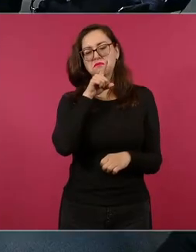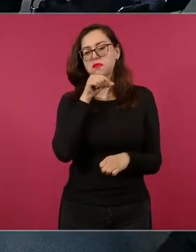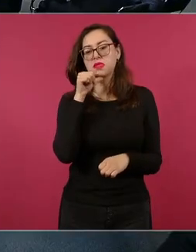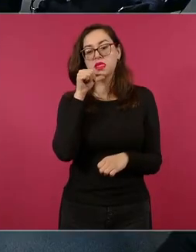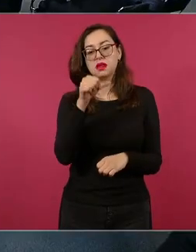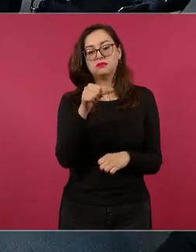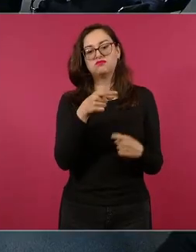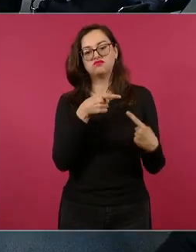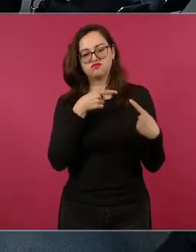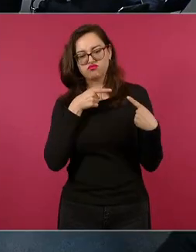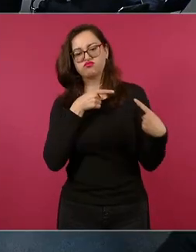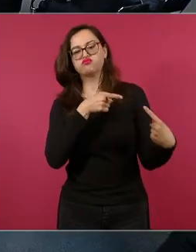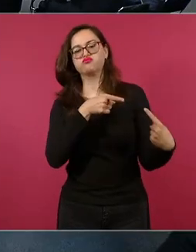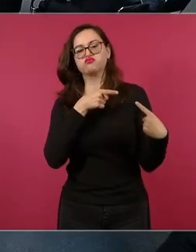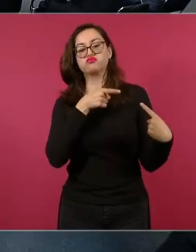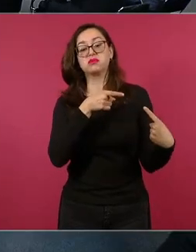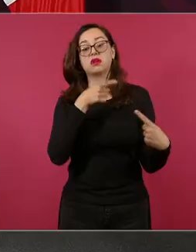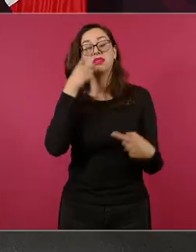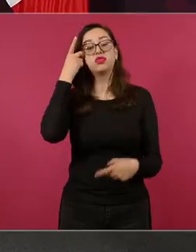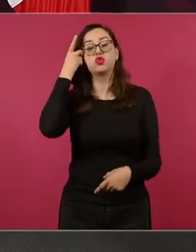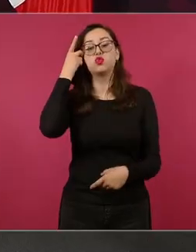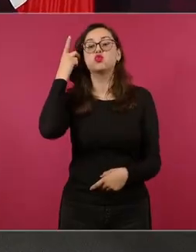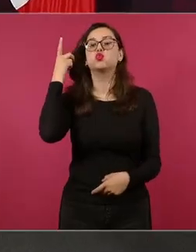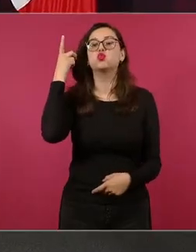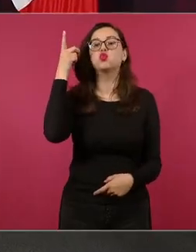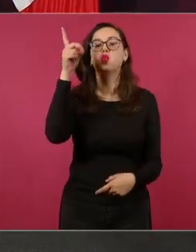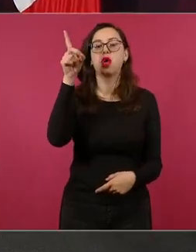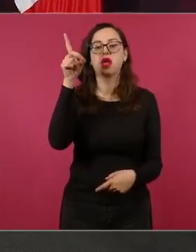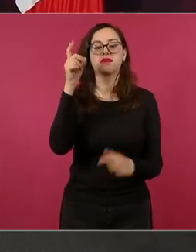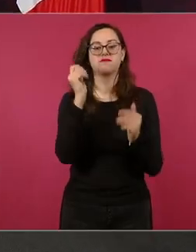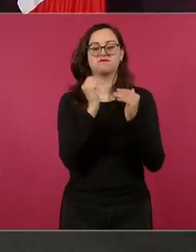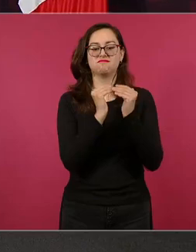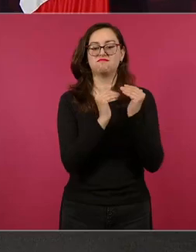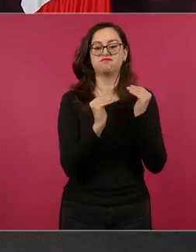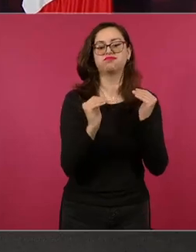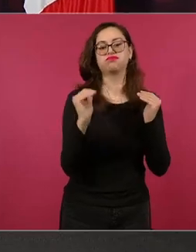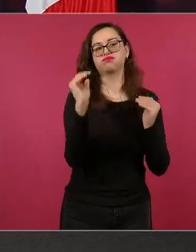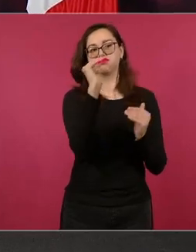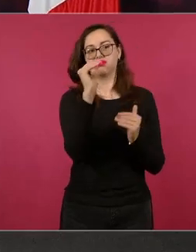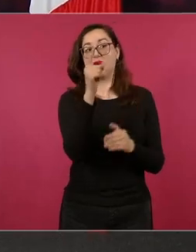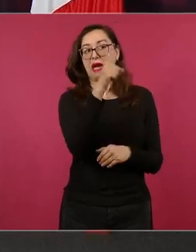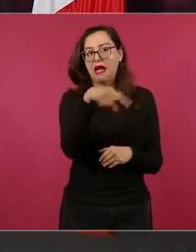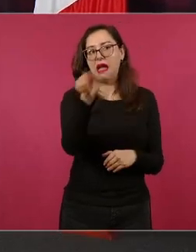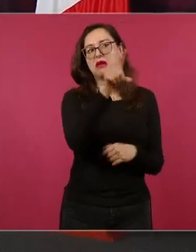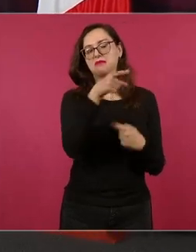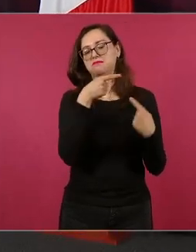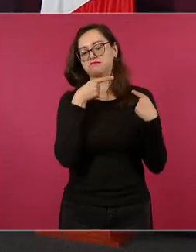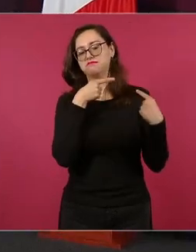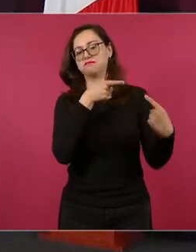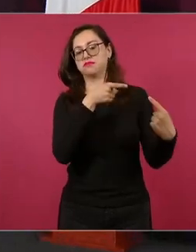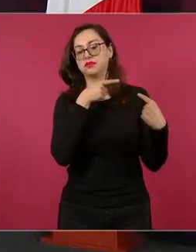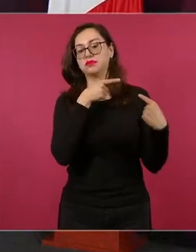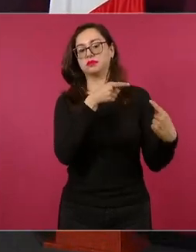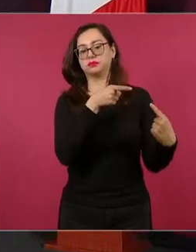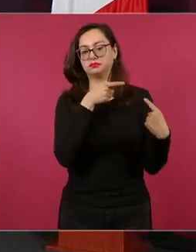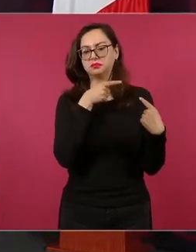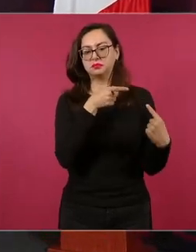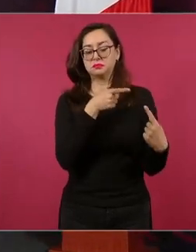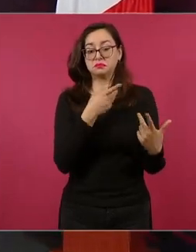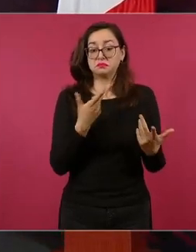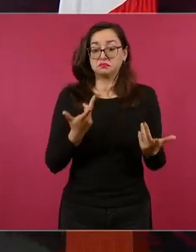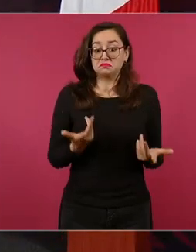tenemos adversarios y eso a los de arriba adversarios y ahora se han portado